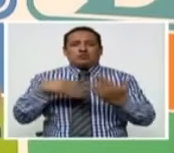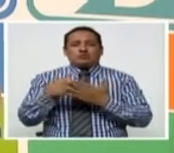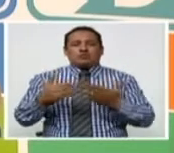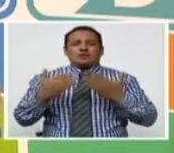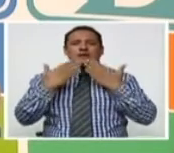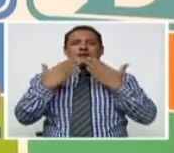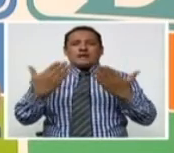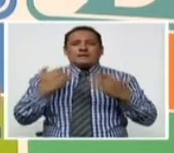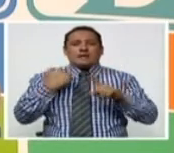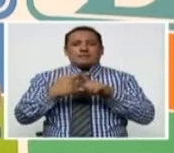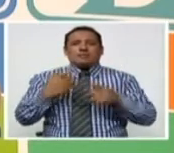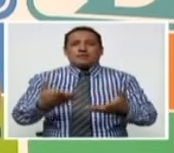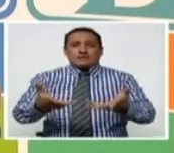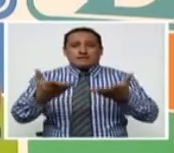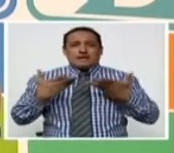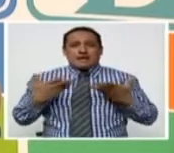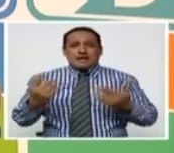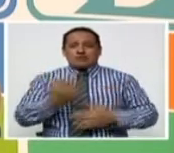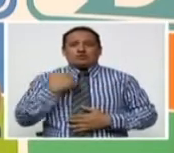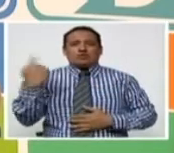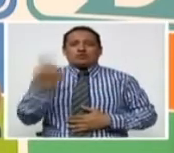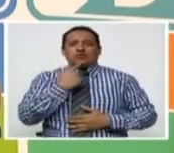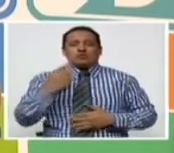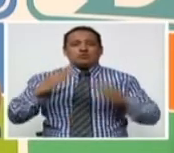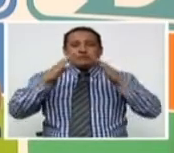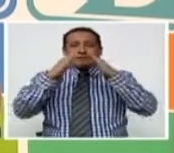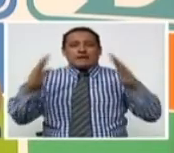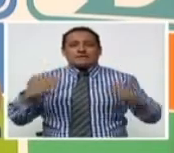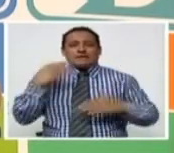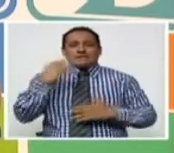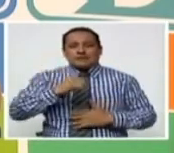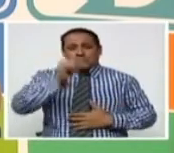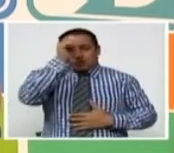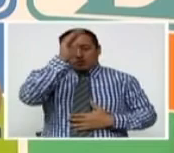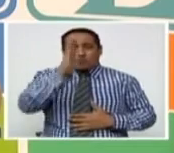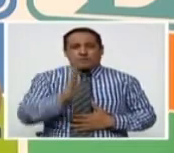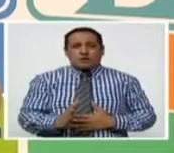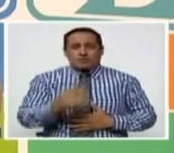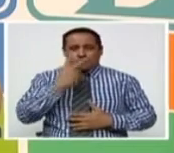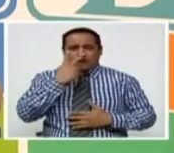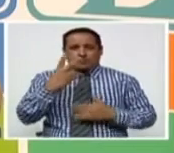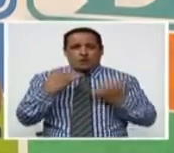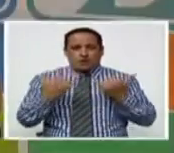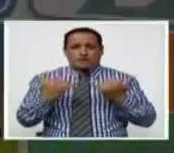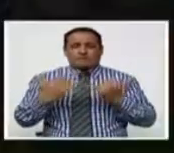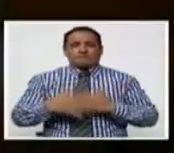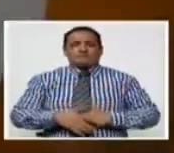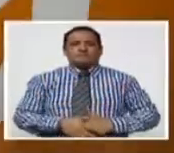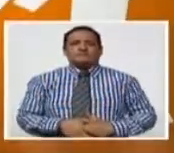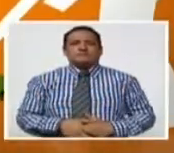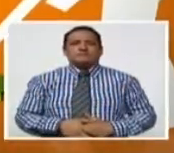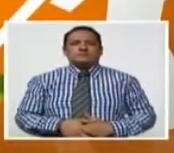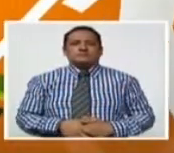Thanks for allowing us to join our homes every Sunday. Let's what we have in the titular.